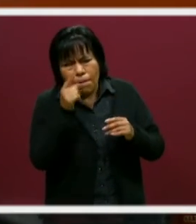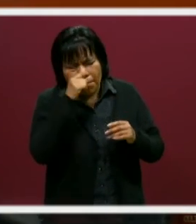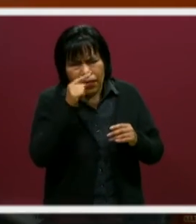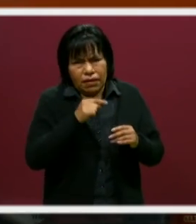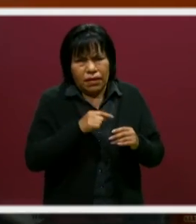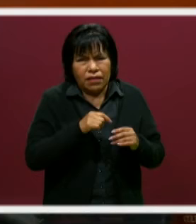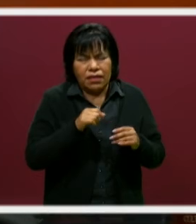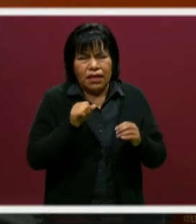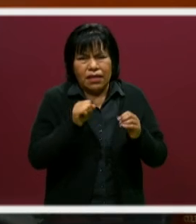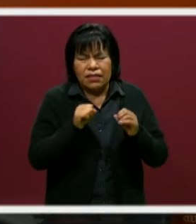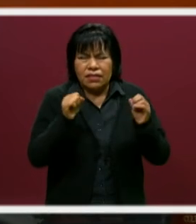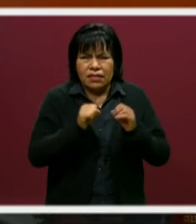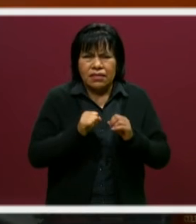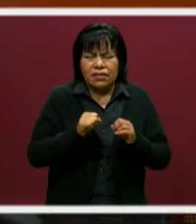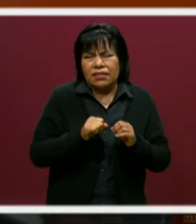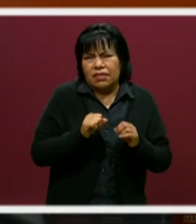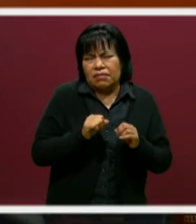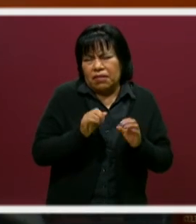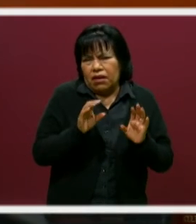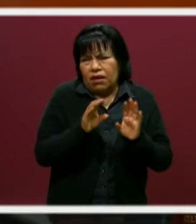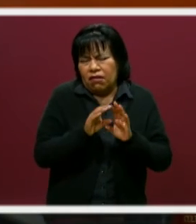pues, todo lo que es aplicaciones móviles.